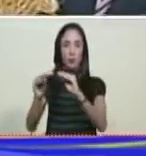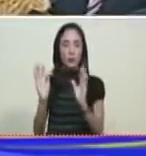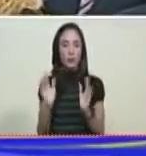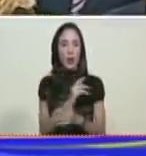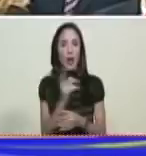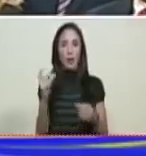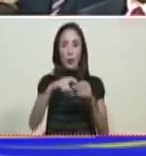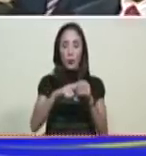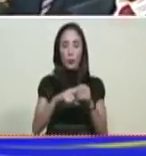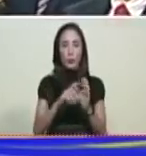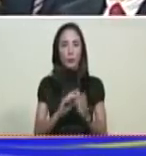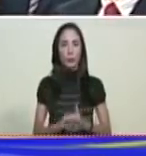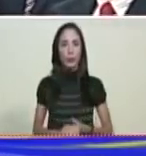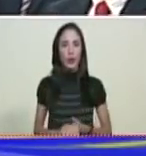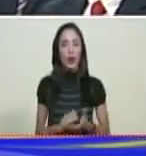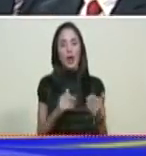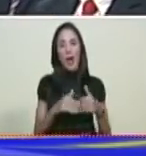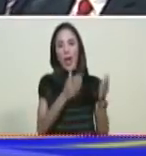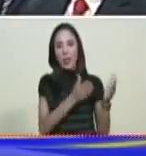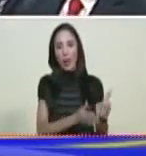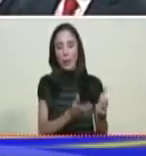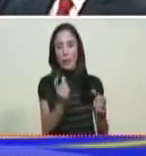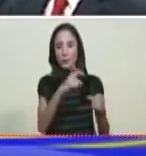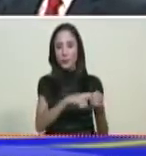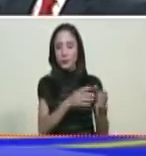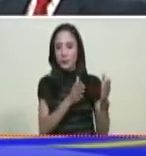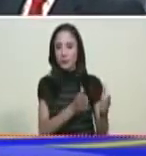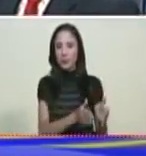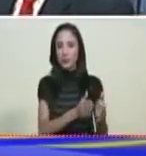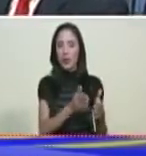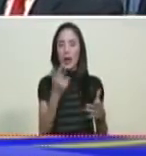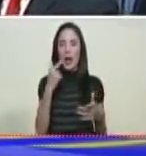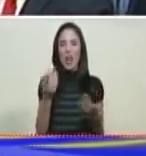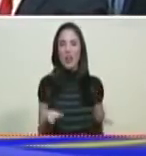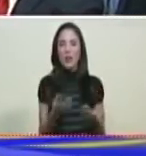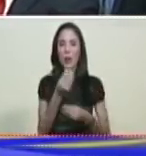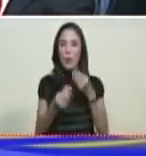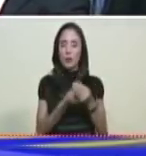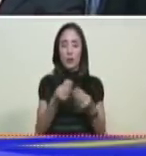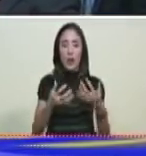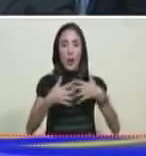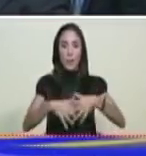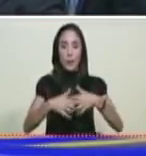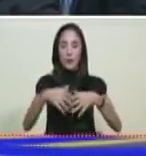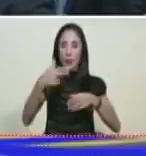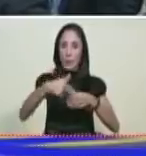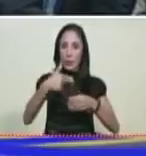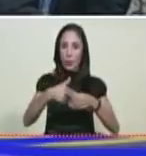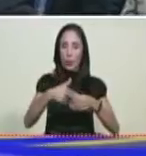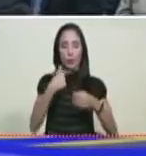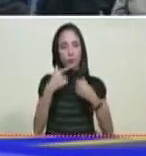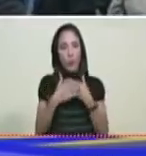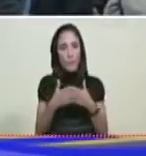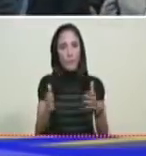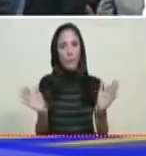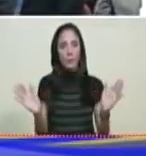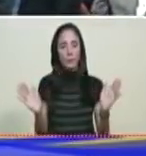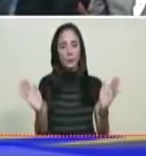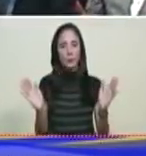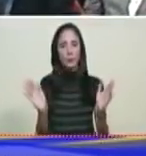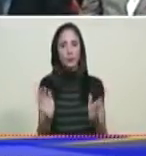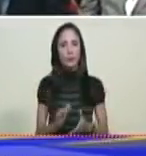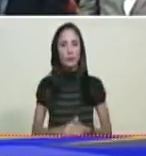incorporar en esta etapa donde PDVSA le abre las puertas